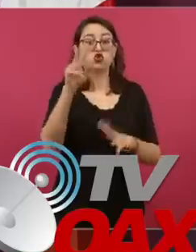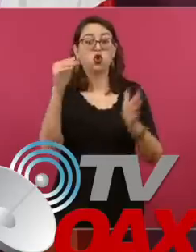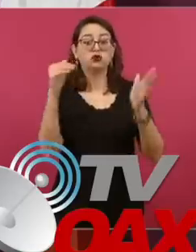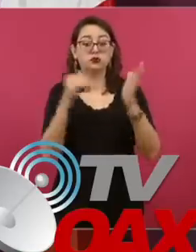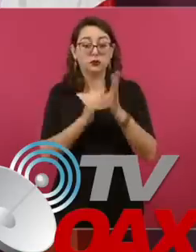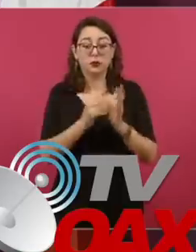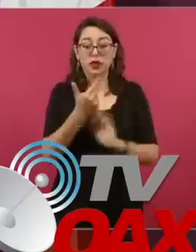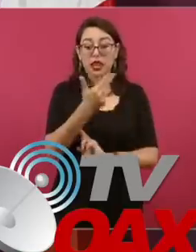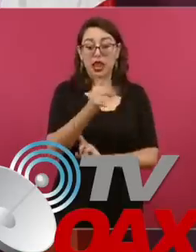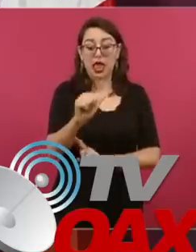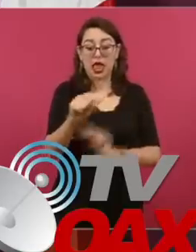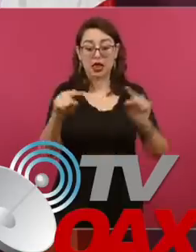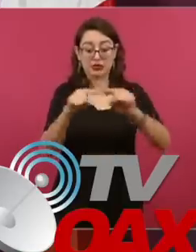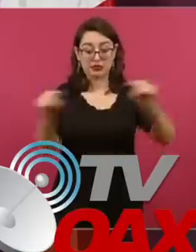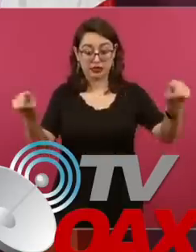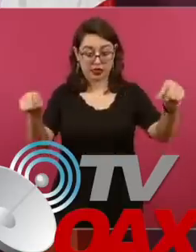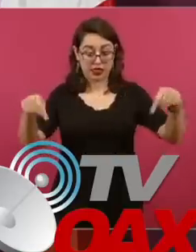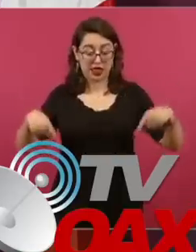Todo es Selva y Banglar.